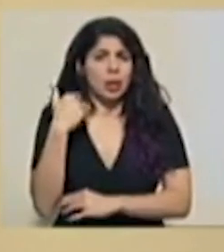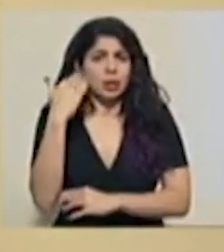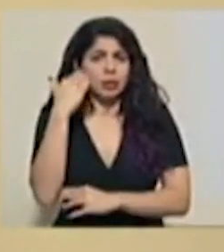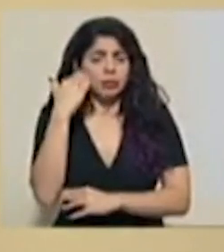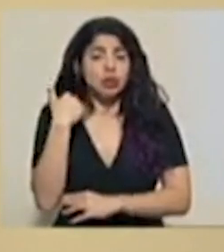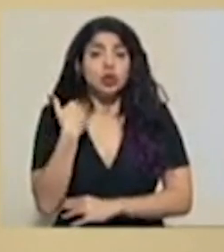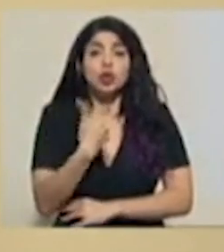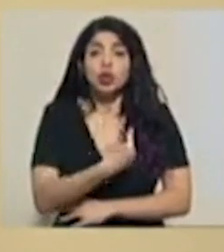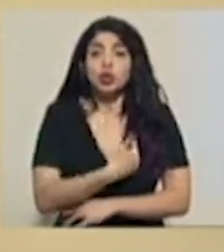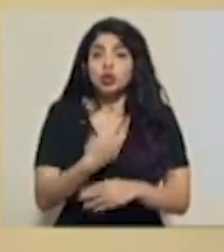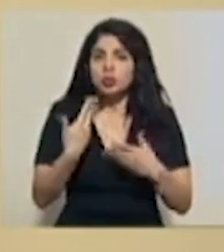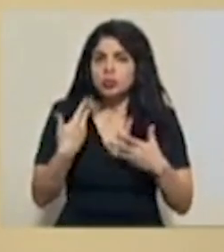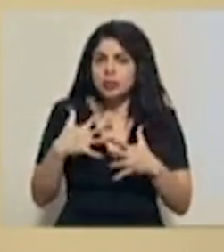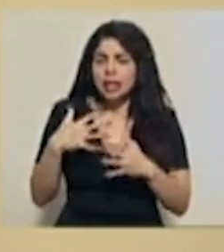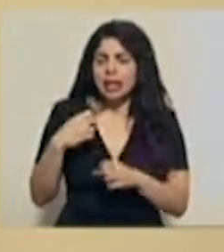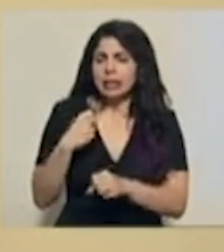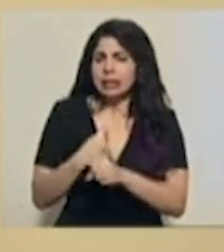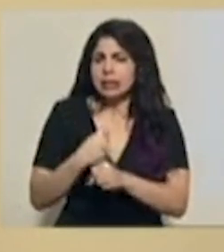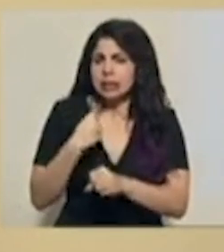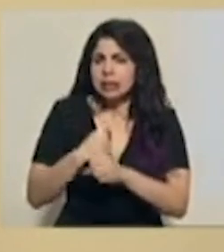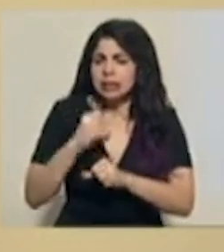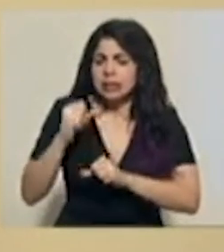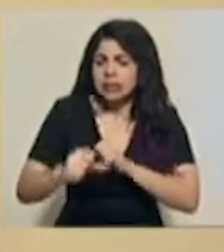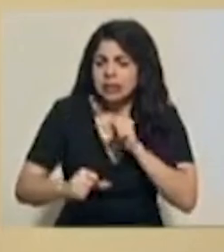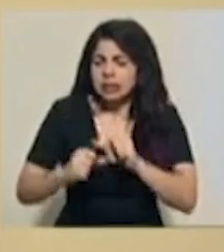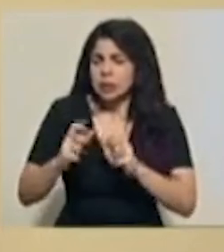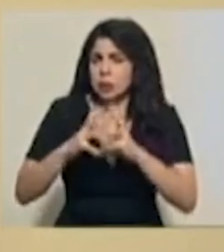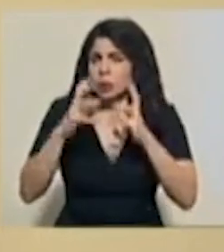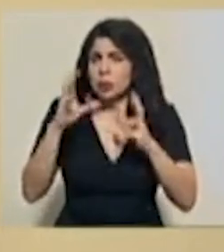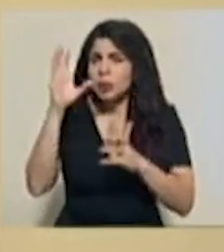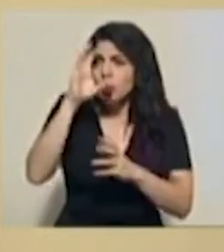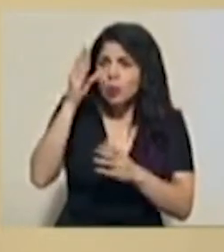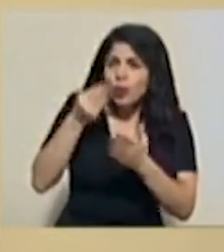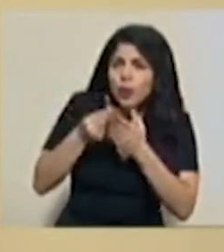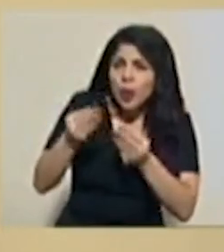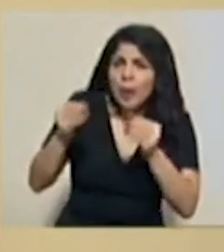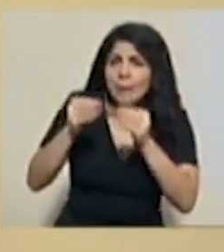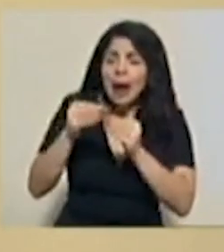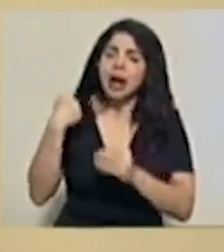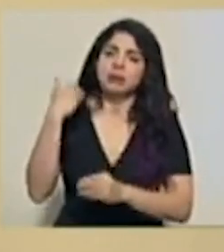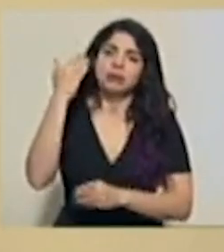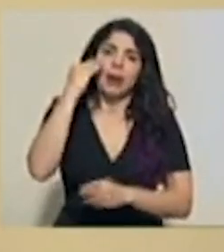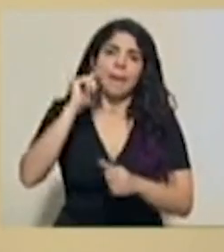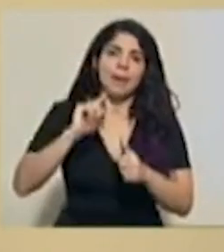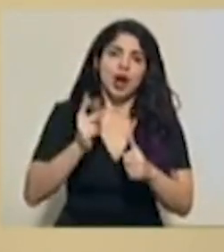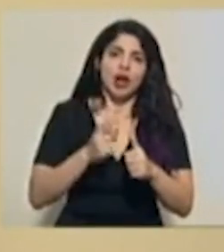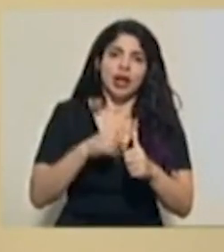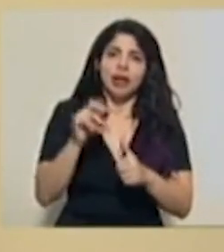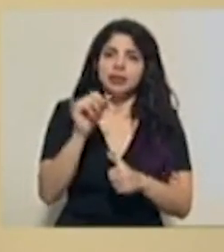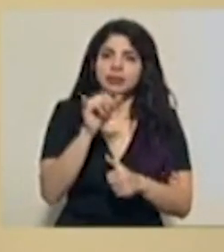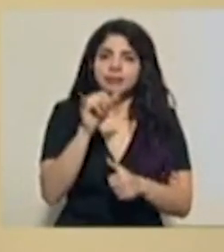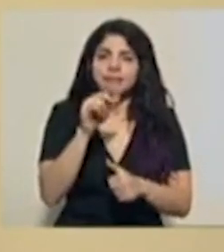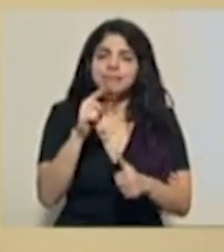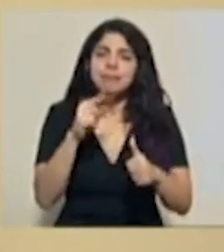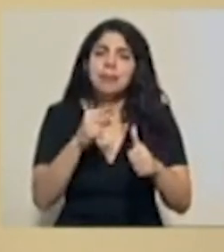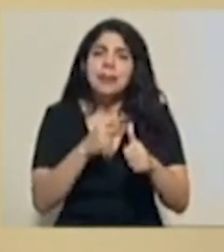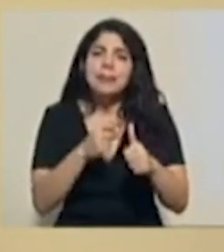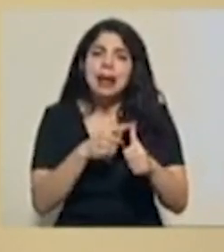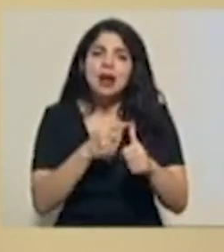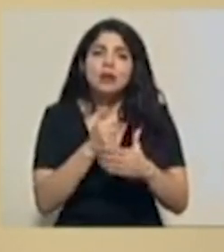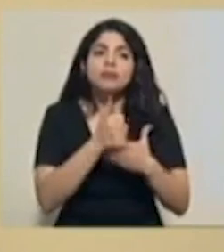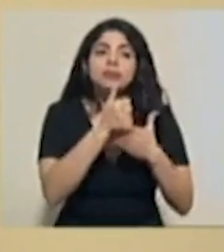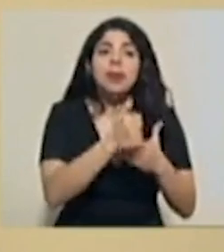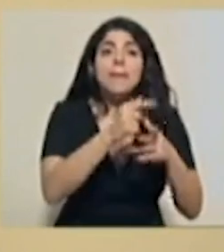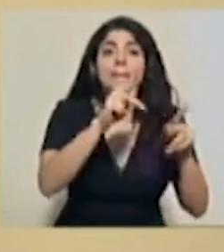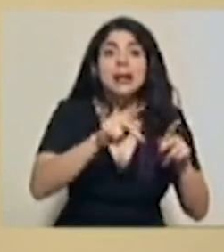hemos estado haciendo grandes esfuerzos por identificar más recursos, sabemos que la prioridad también tiene que ser apuntar primero a las personas